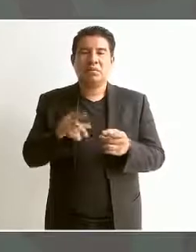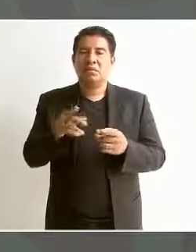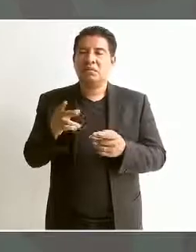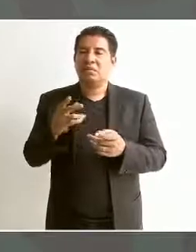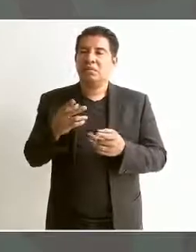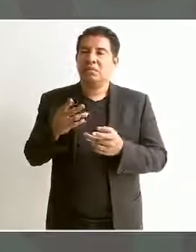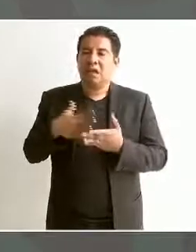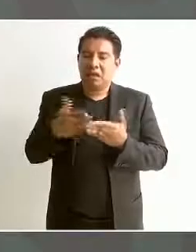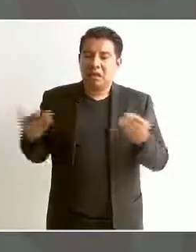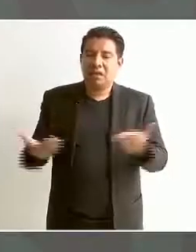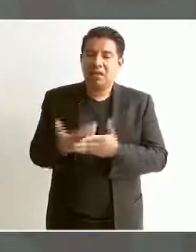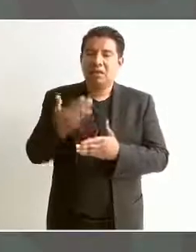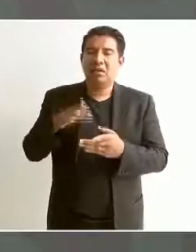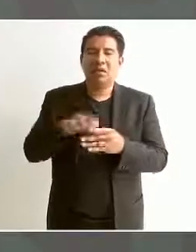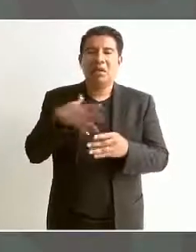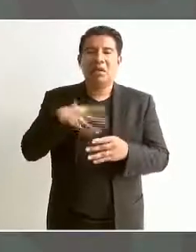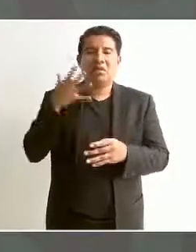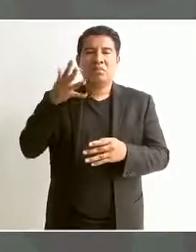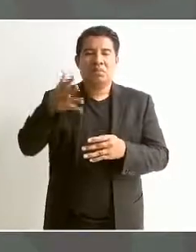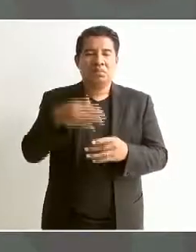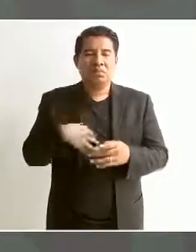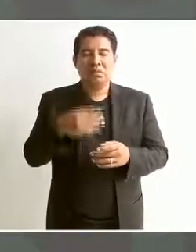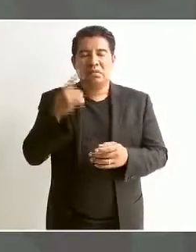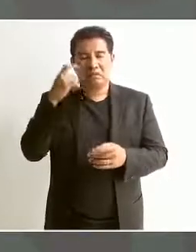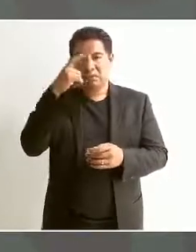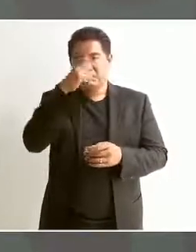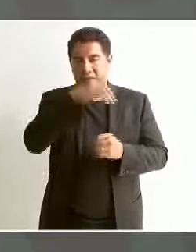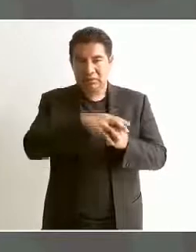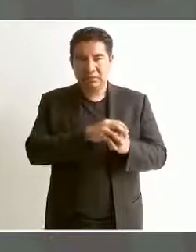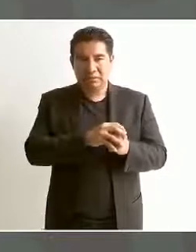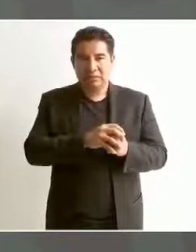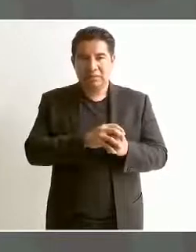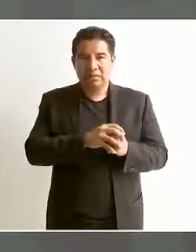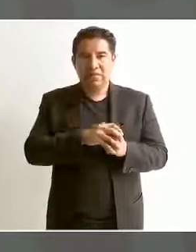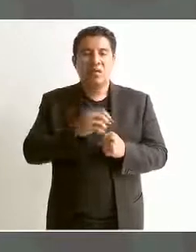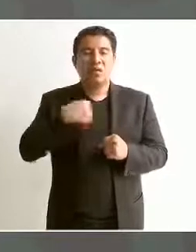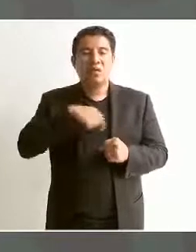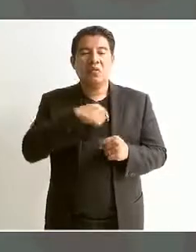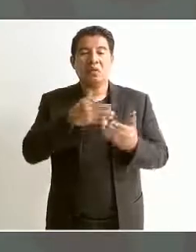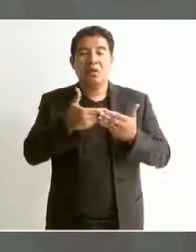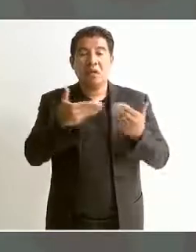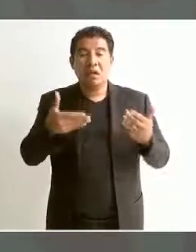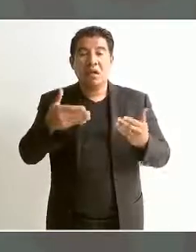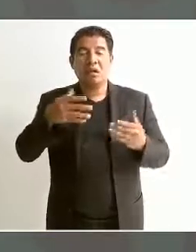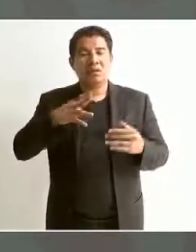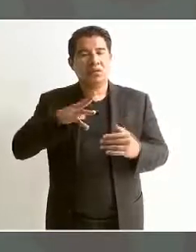difícilmente va a saber hacia dónde va. Y debe ser motivo de orgullo